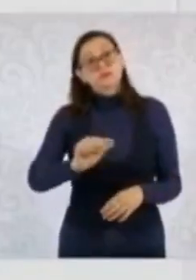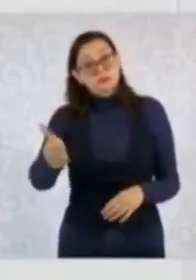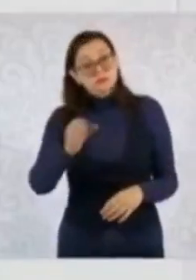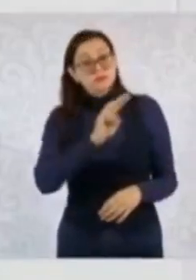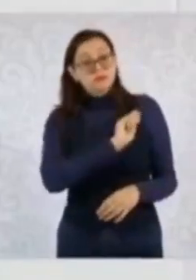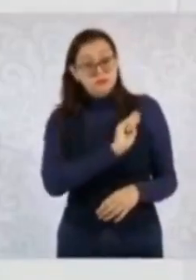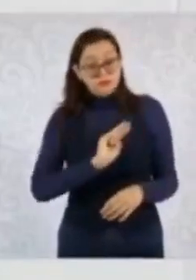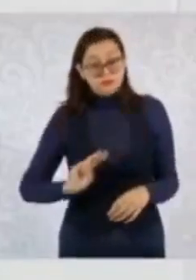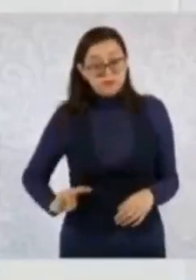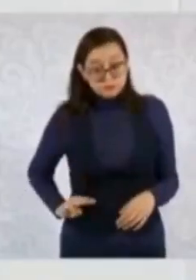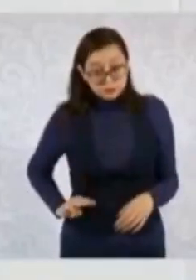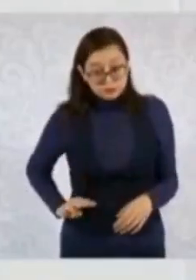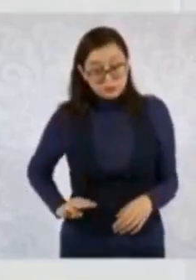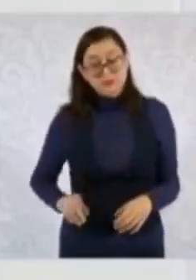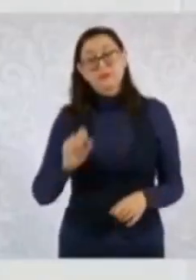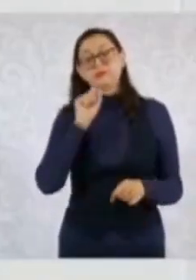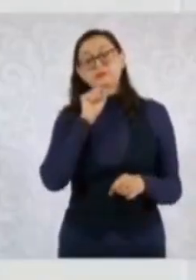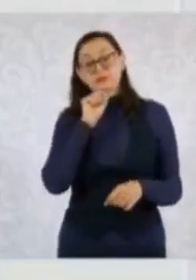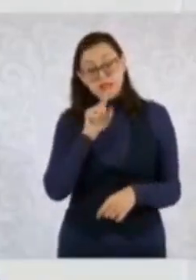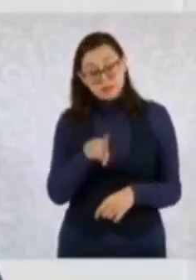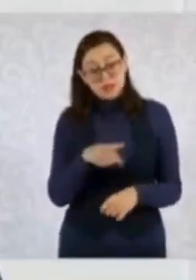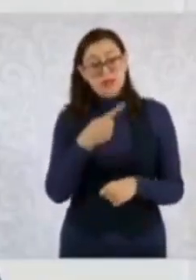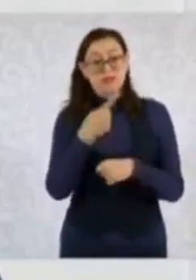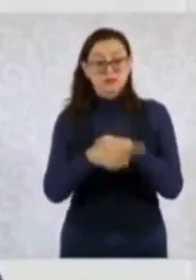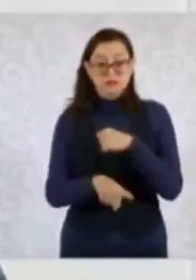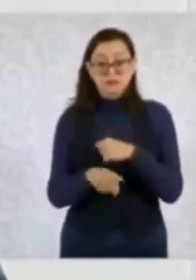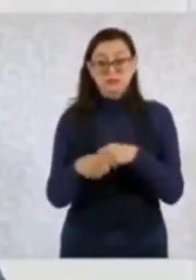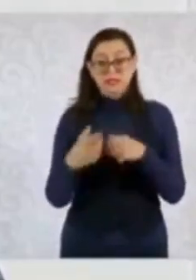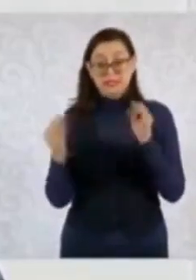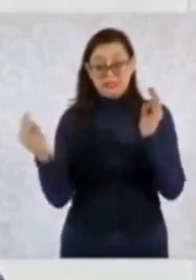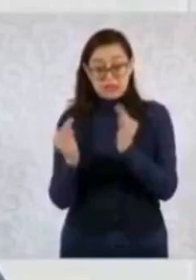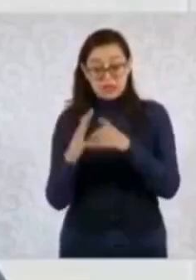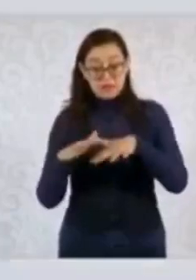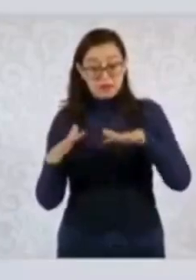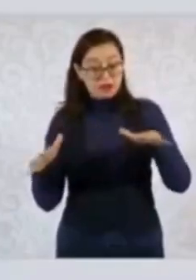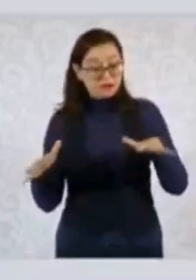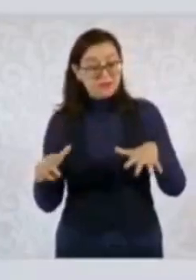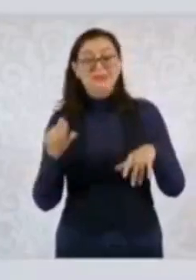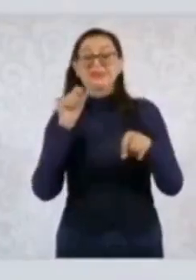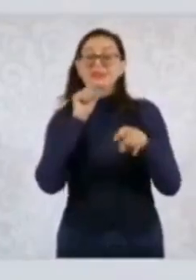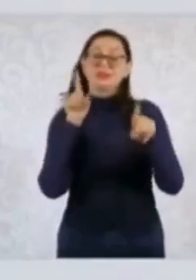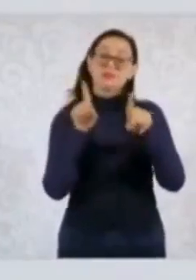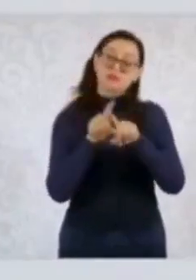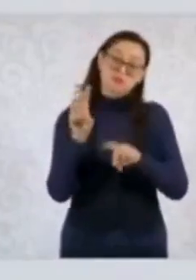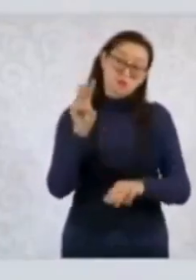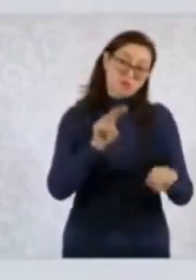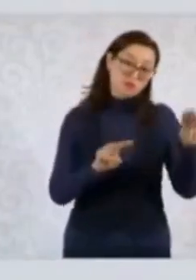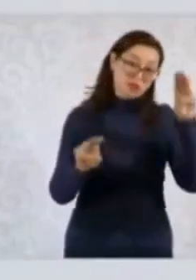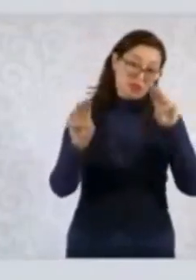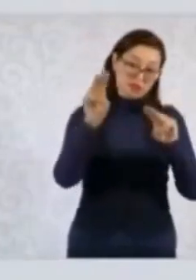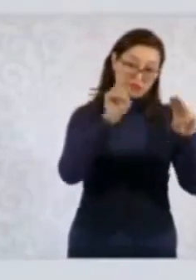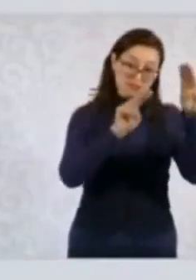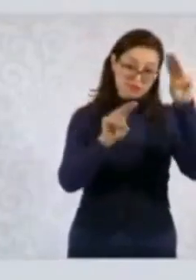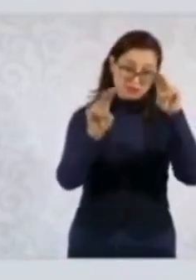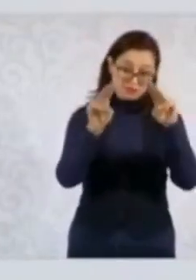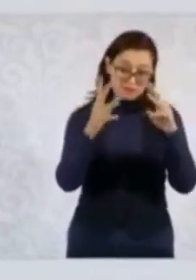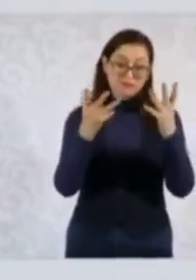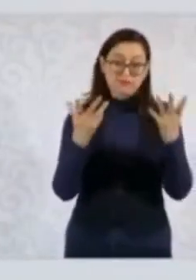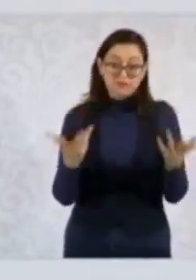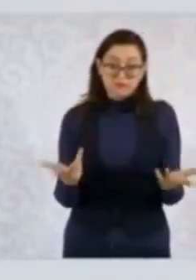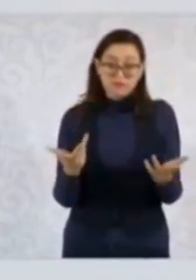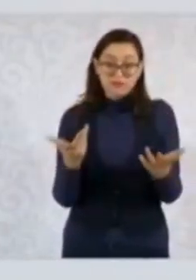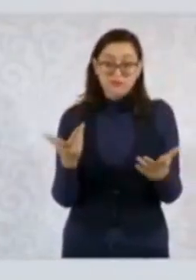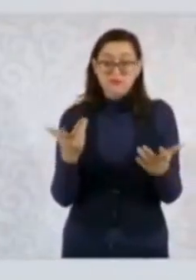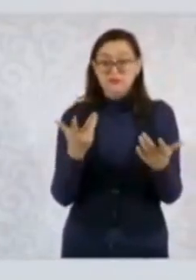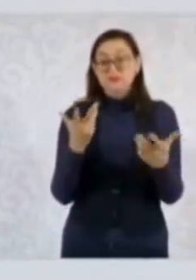no solamente en la costa, sino también en la sierra y en la montaña. Y también hay derrumbes que evitan el paso de algunas